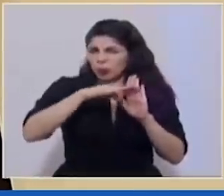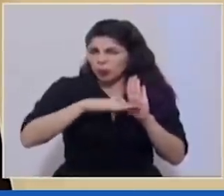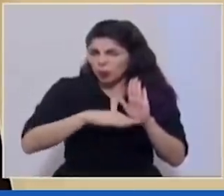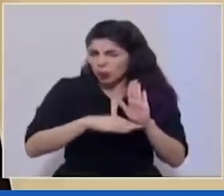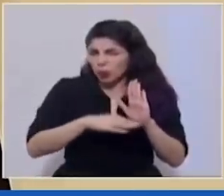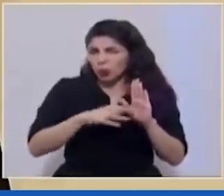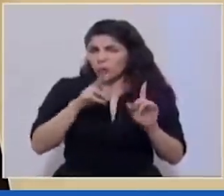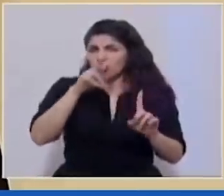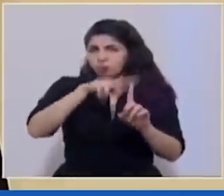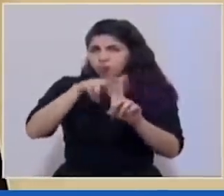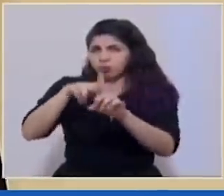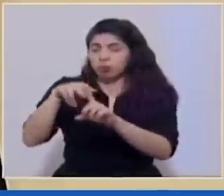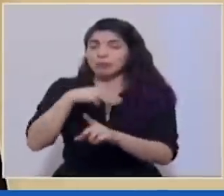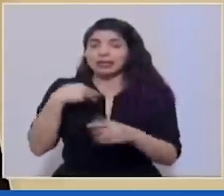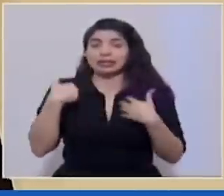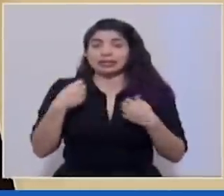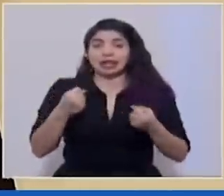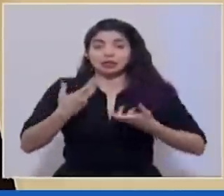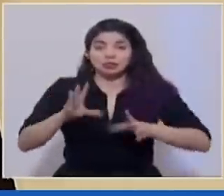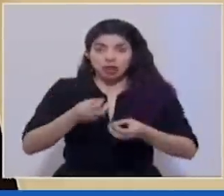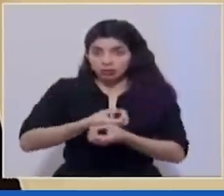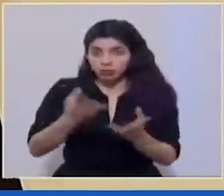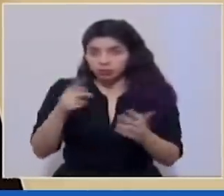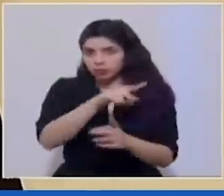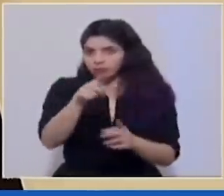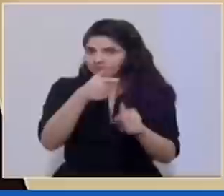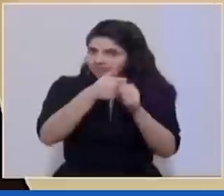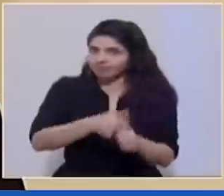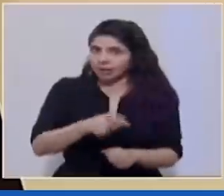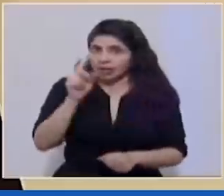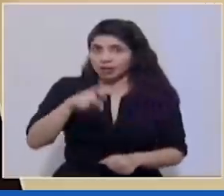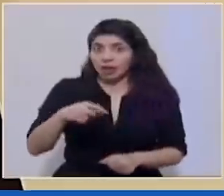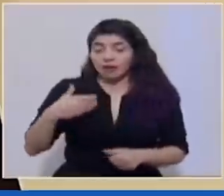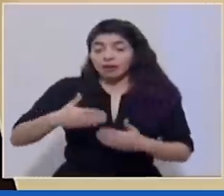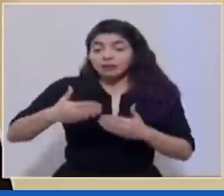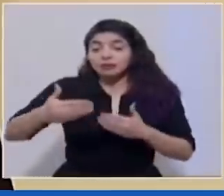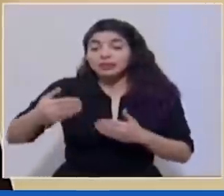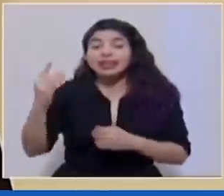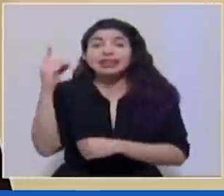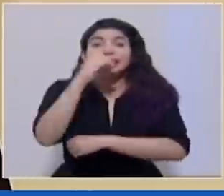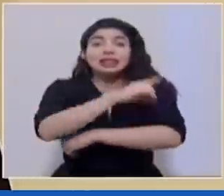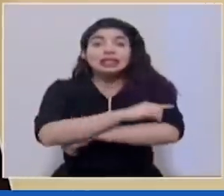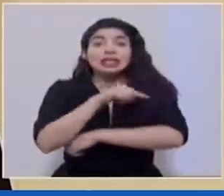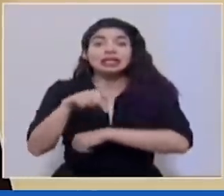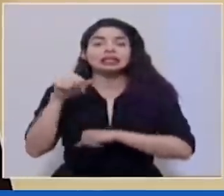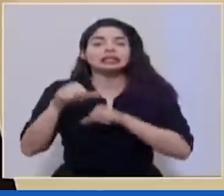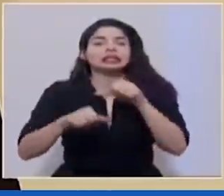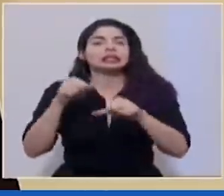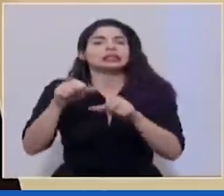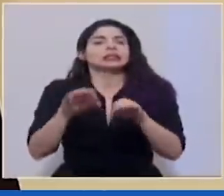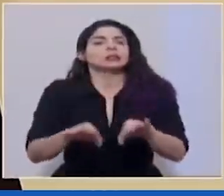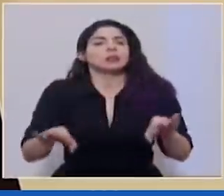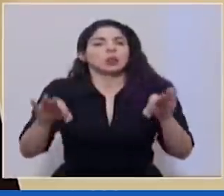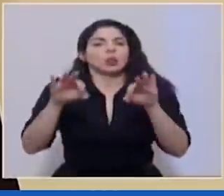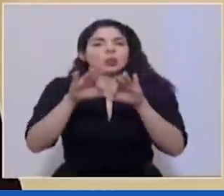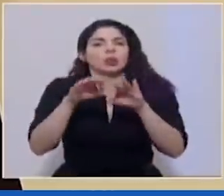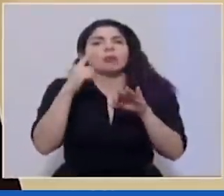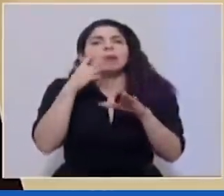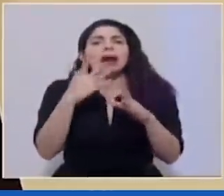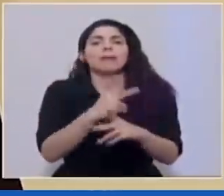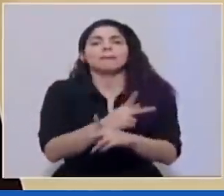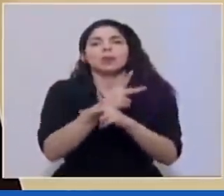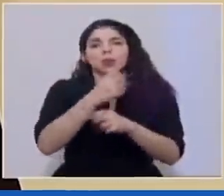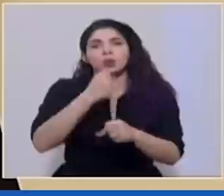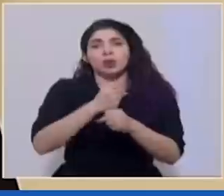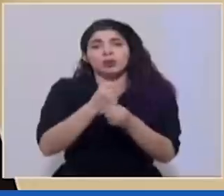lineamientos emitidos por salud. En estos días, el esfuerzo constituye fundamental proteger los empleos a de cientos de